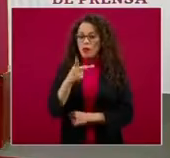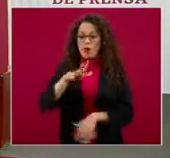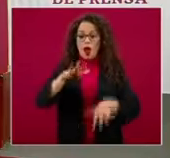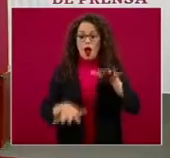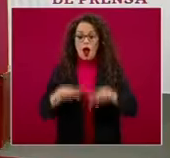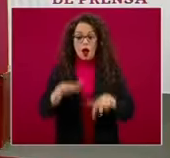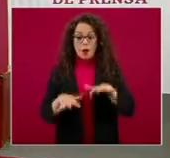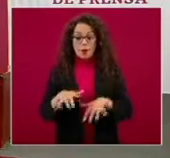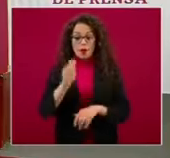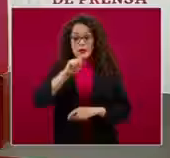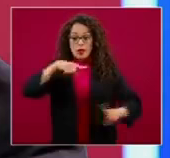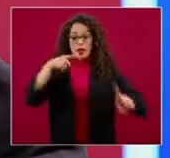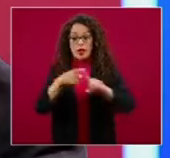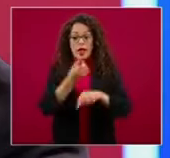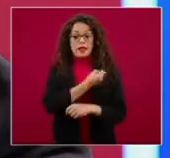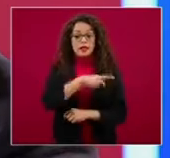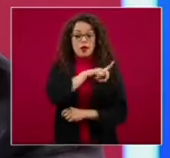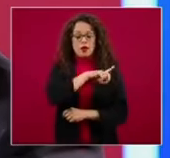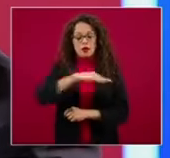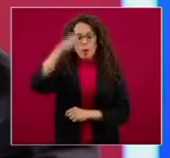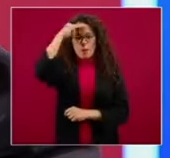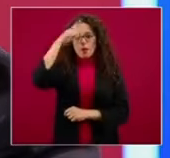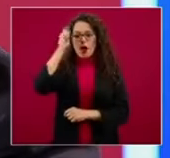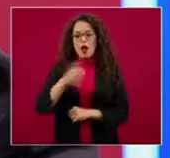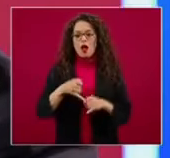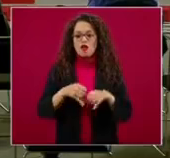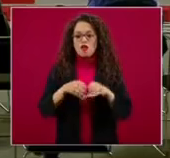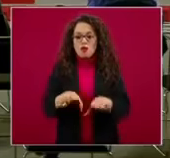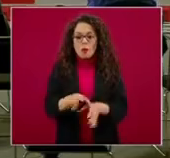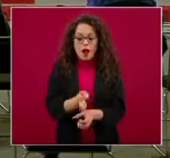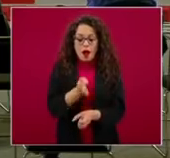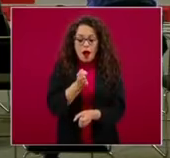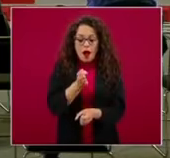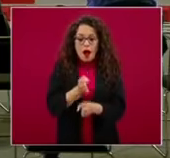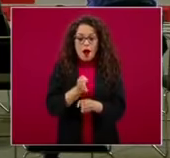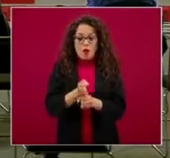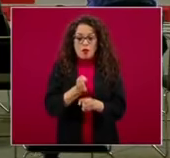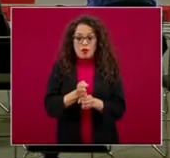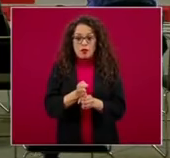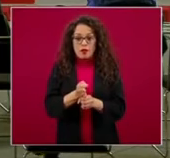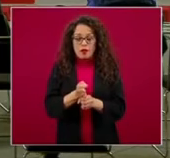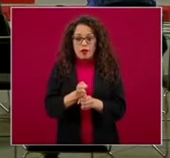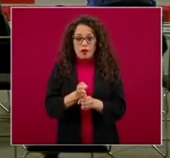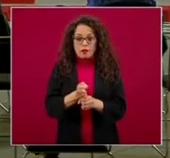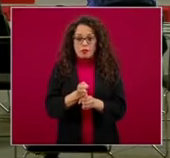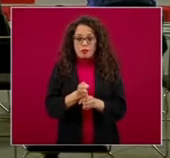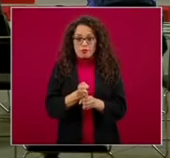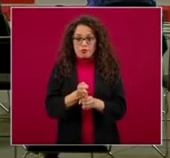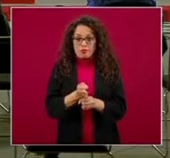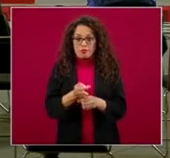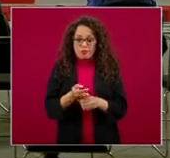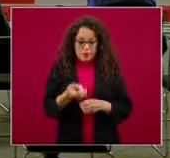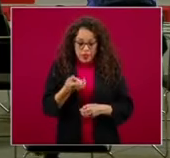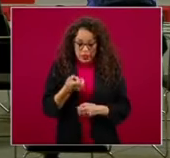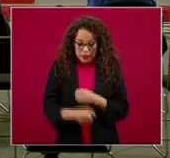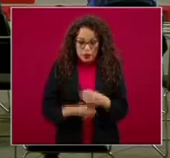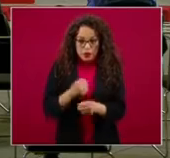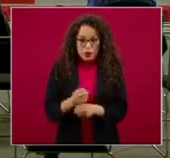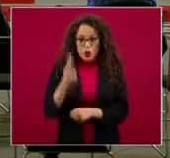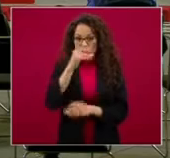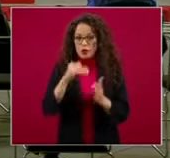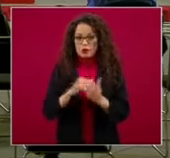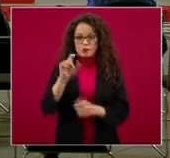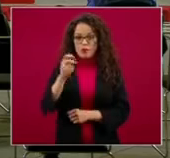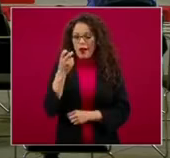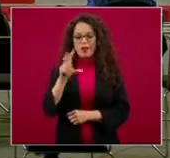se piensa que se trata de información sobre lo que está ocurriendo en el presente, es decir, dos mil veinte. No